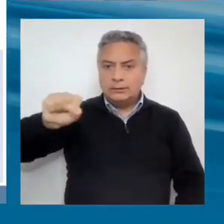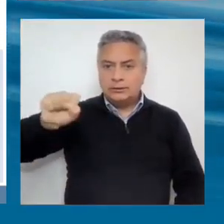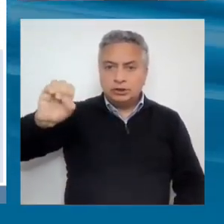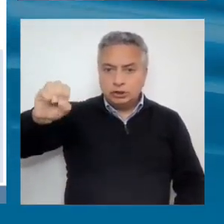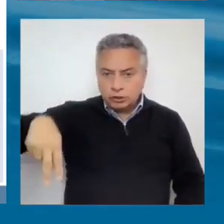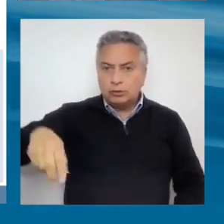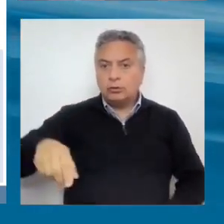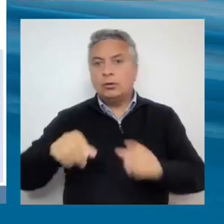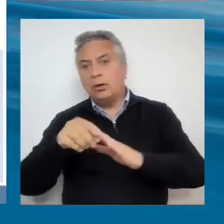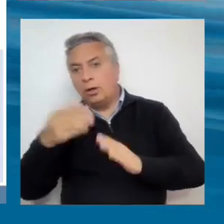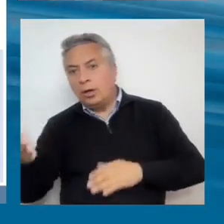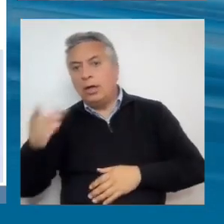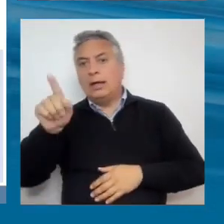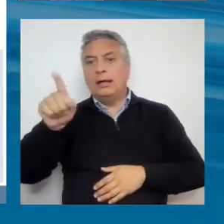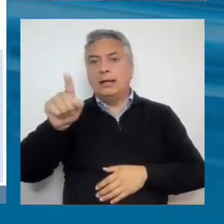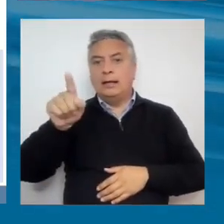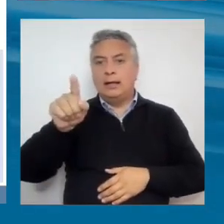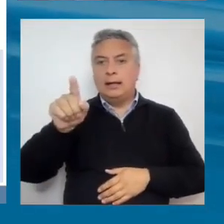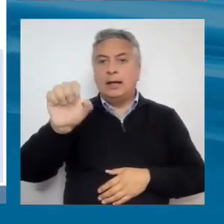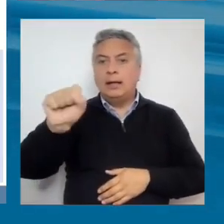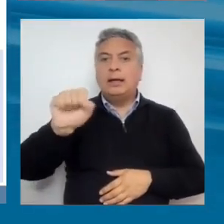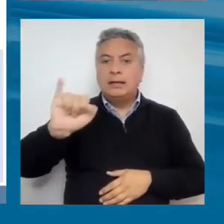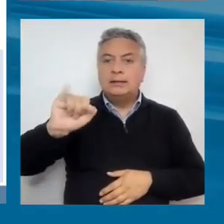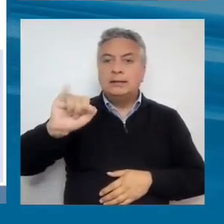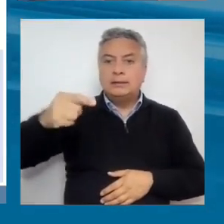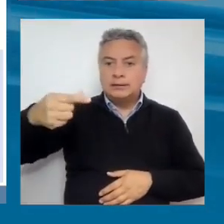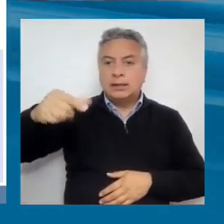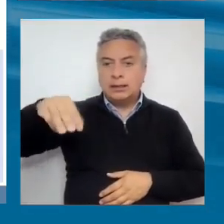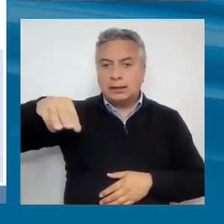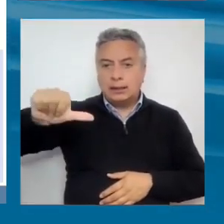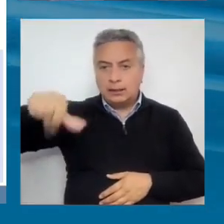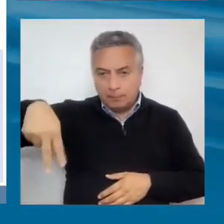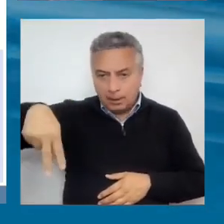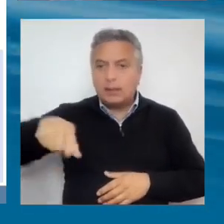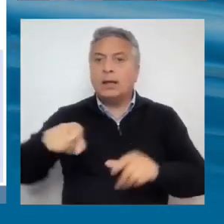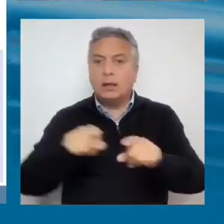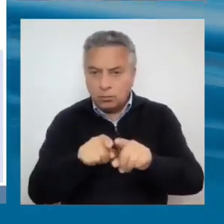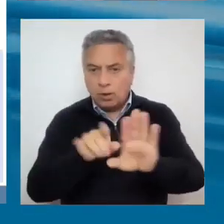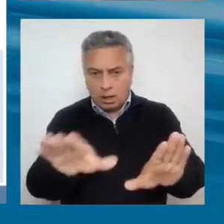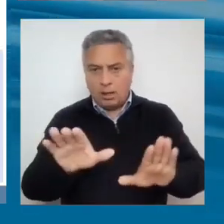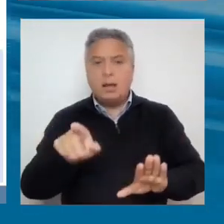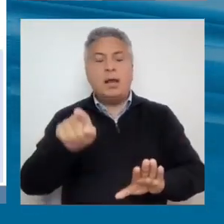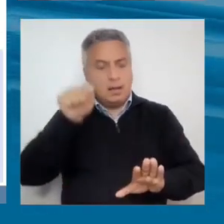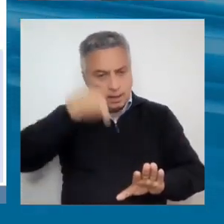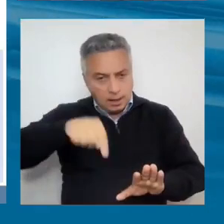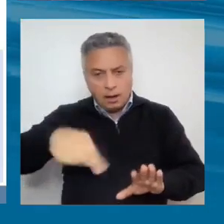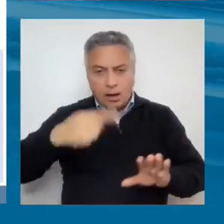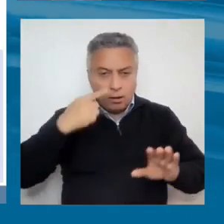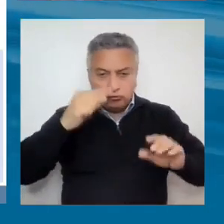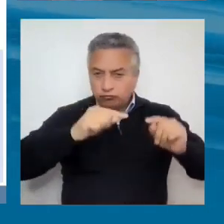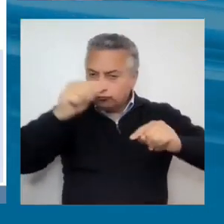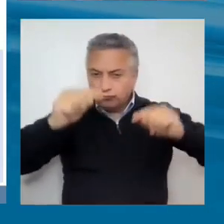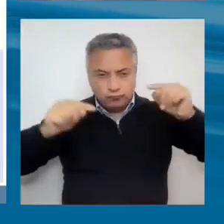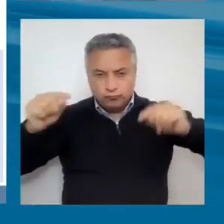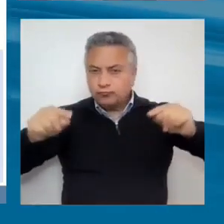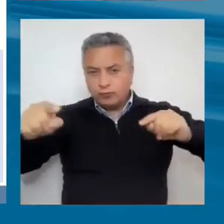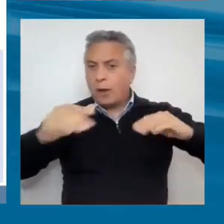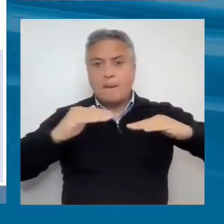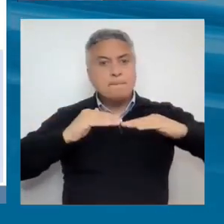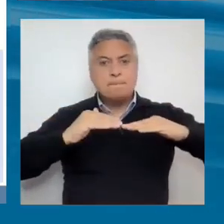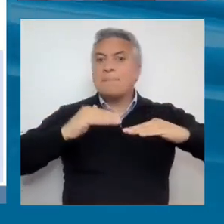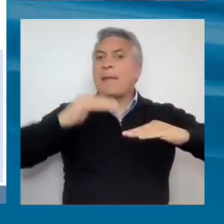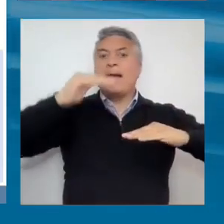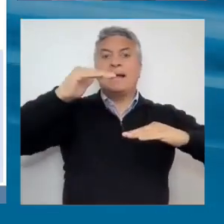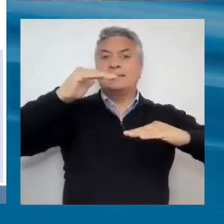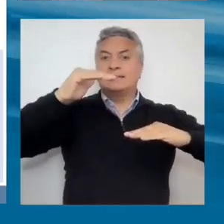están arriba con líneas punteadas son países desarrollados, que salen con niveles del índice mucho más altos que todos los de los